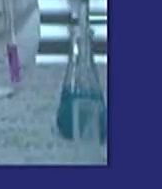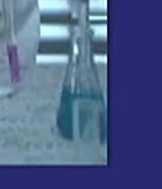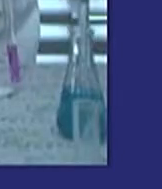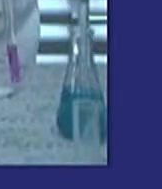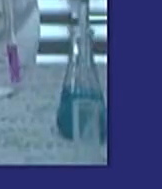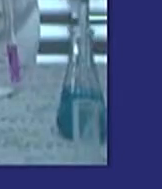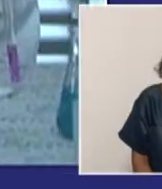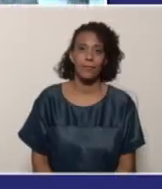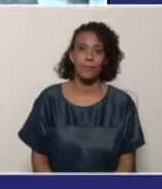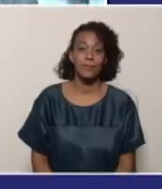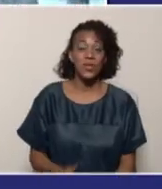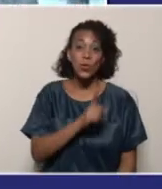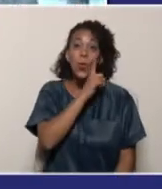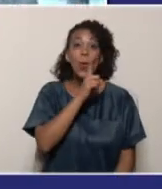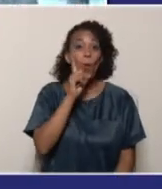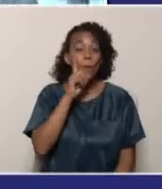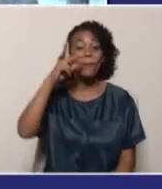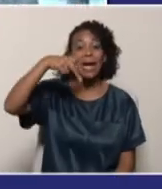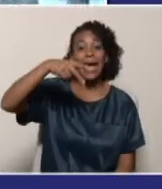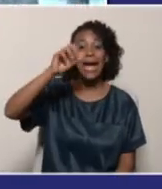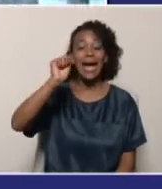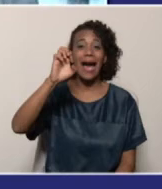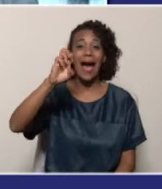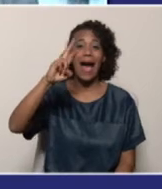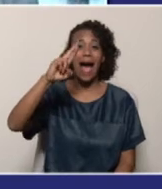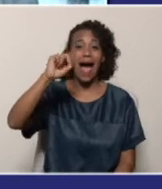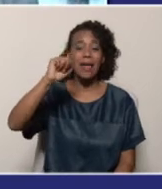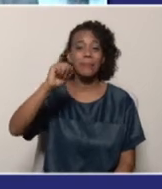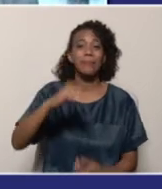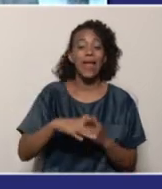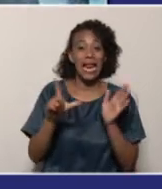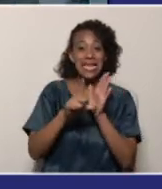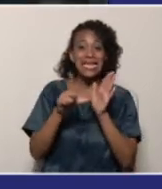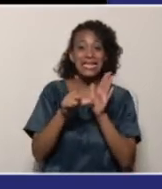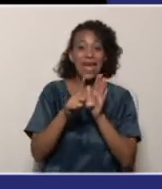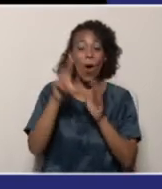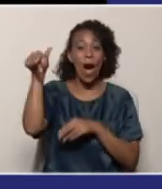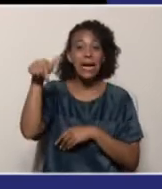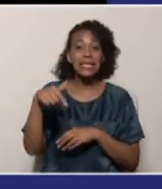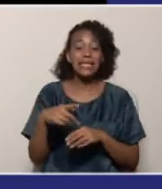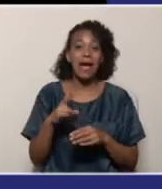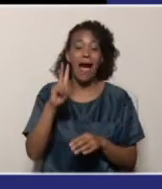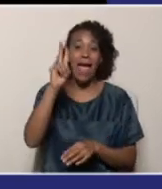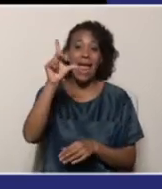Mi nombre es Karen Marín y nosotras venimos a representar el liceo de aplicación de la feria de ciencias.